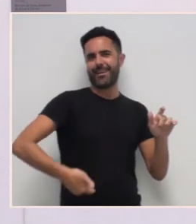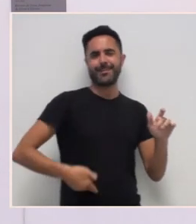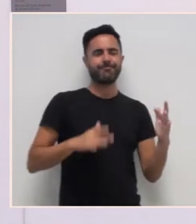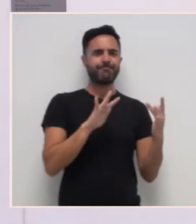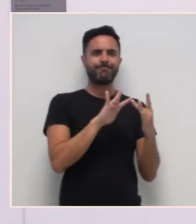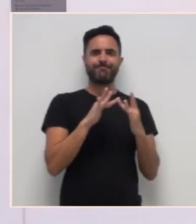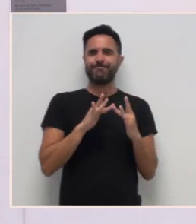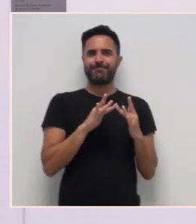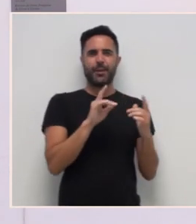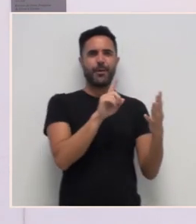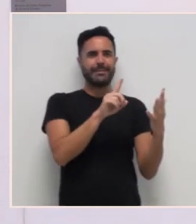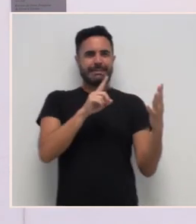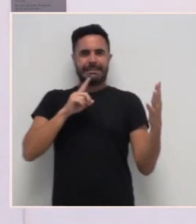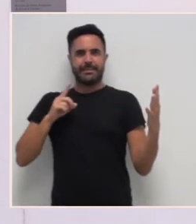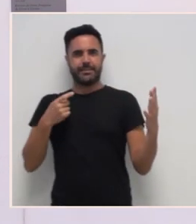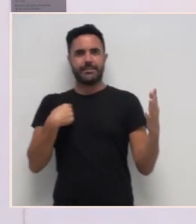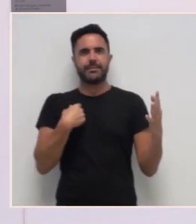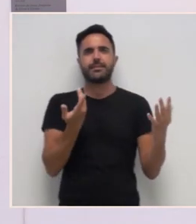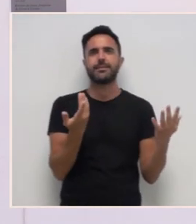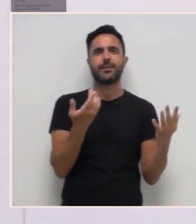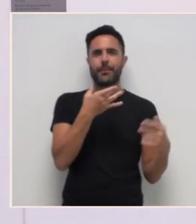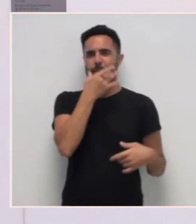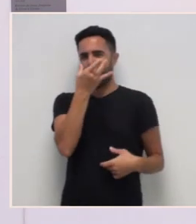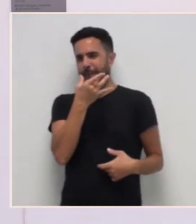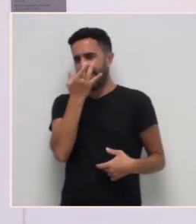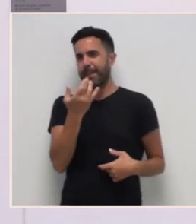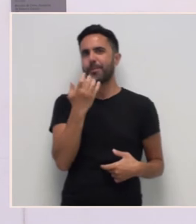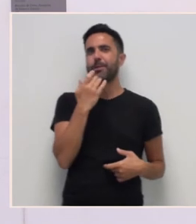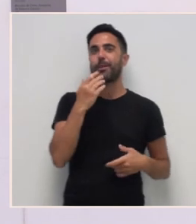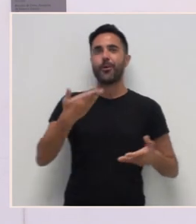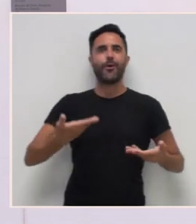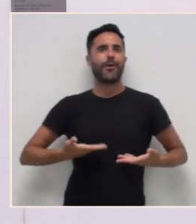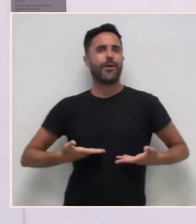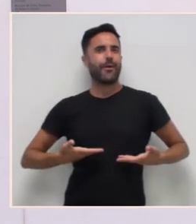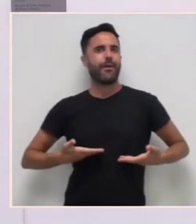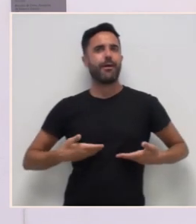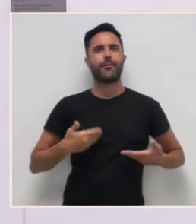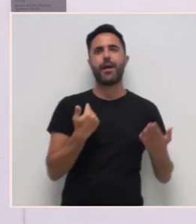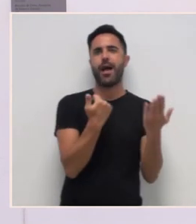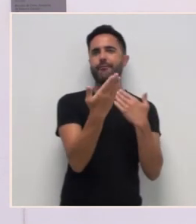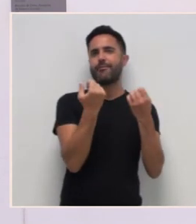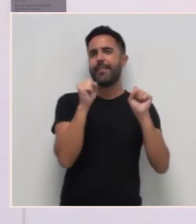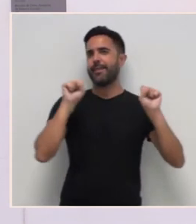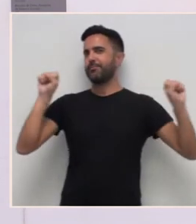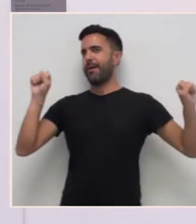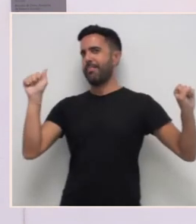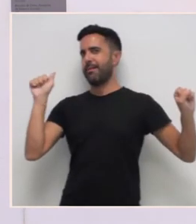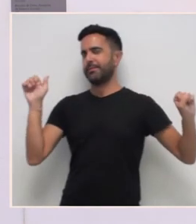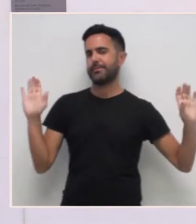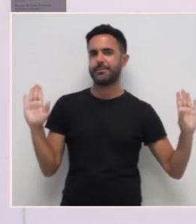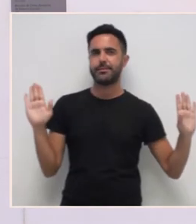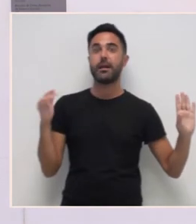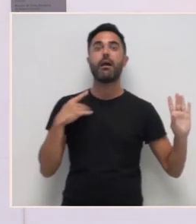retraída, falaba coa súa servidume de costas. E logo, cando se casou, cambiou totalmente o seu caráter, os seus pais